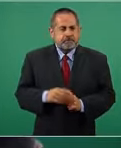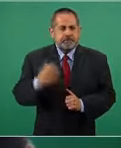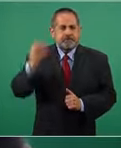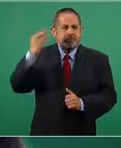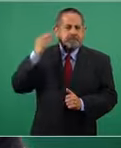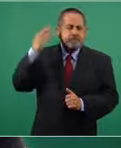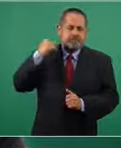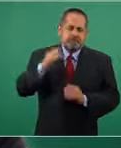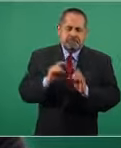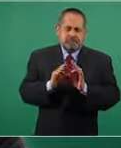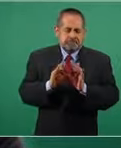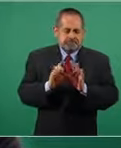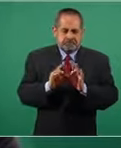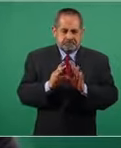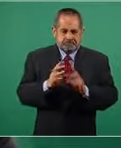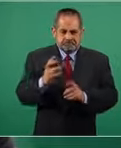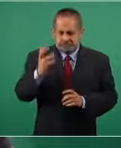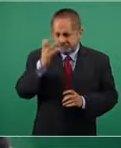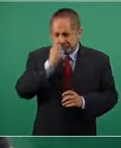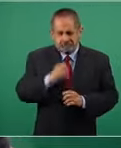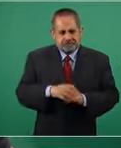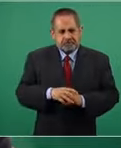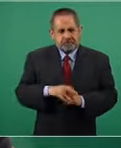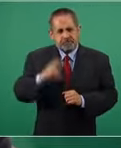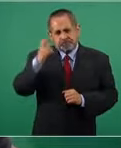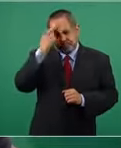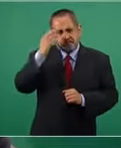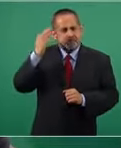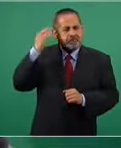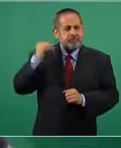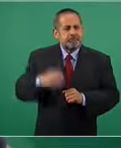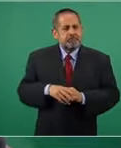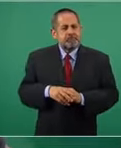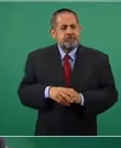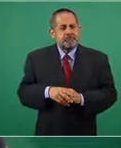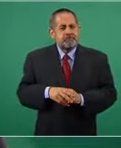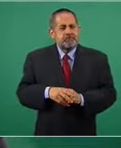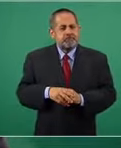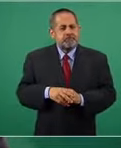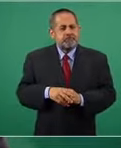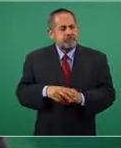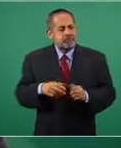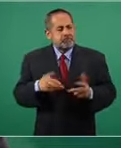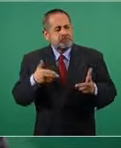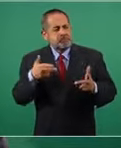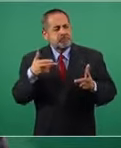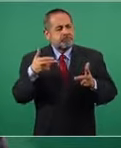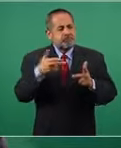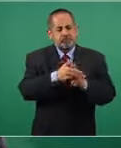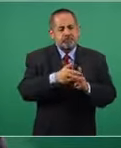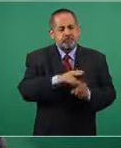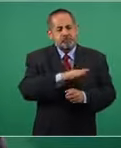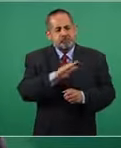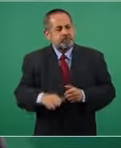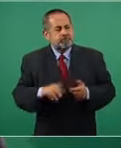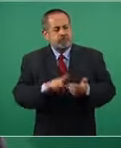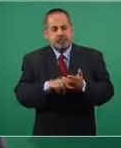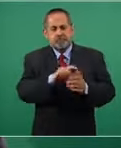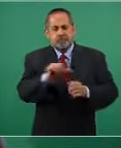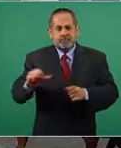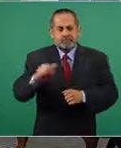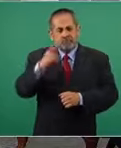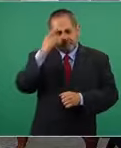del asesinato de nuestro apóstol de la democracia, Francisco I. Madero.